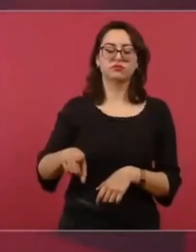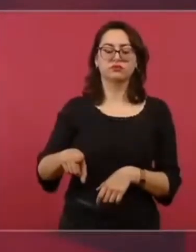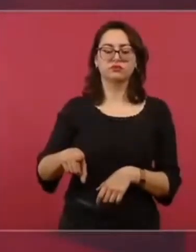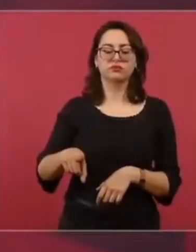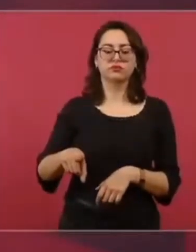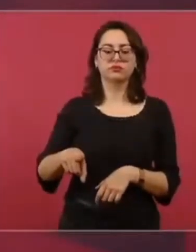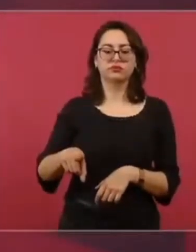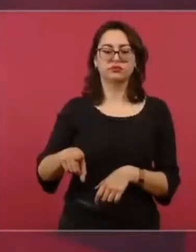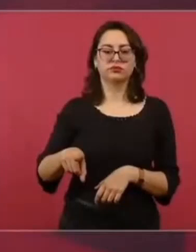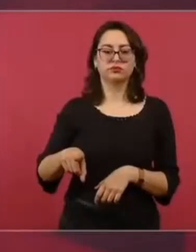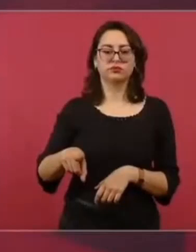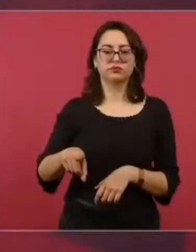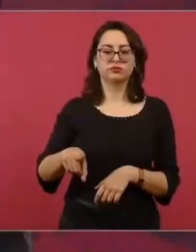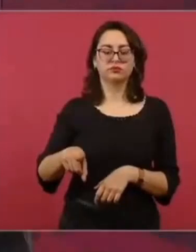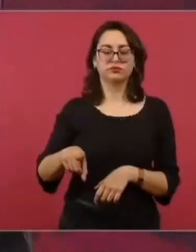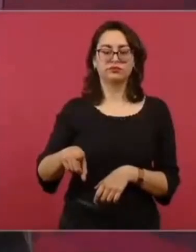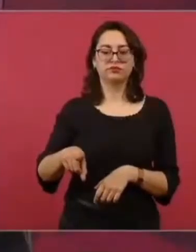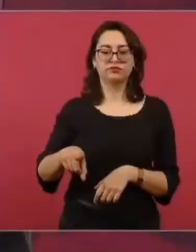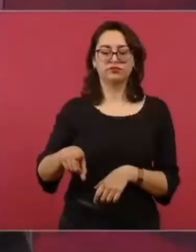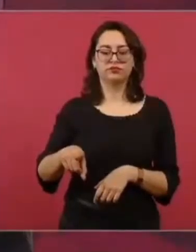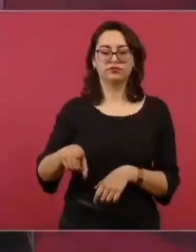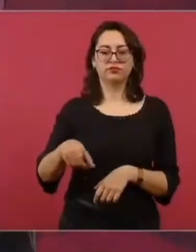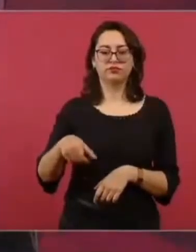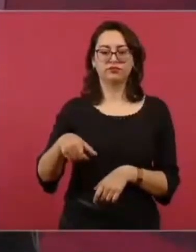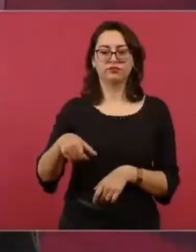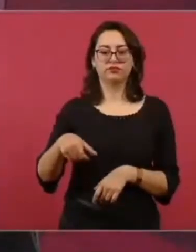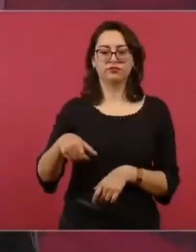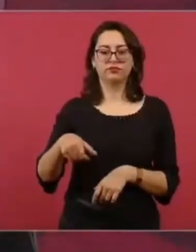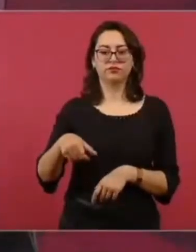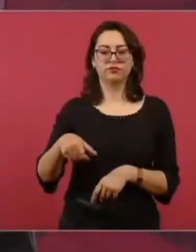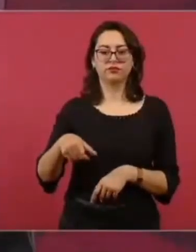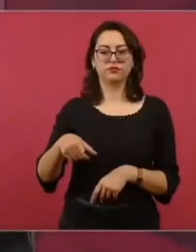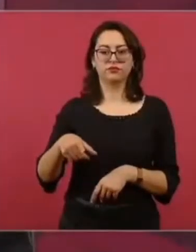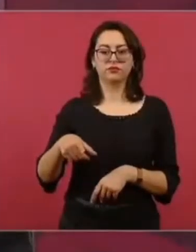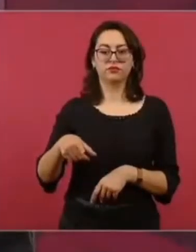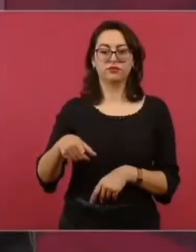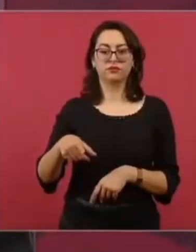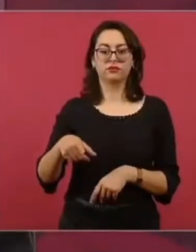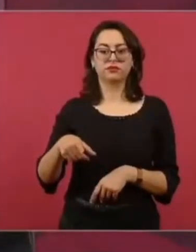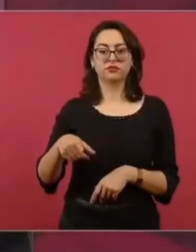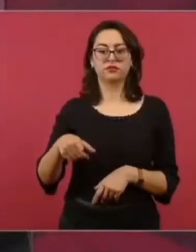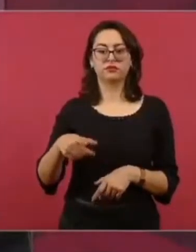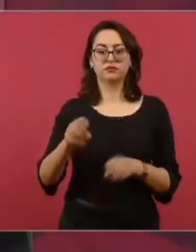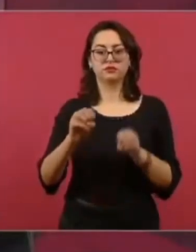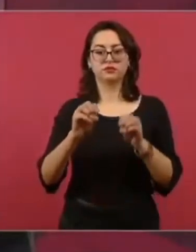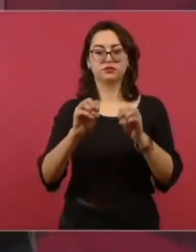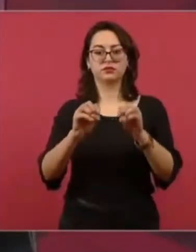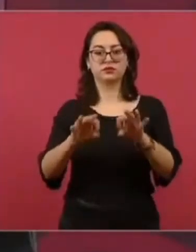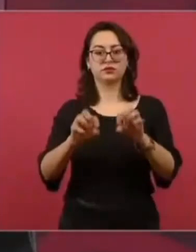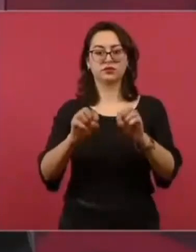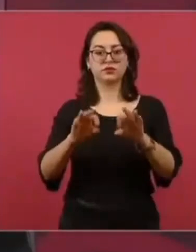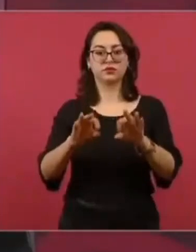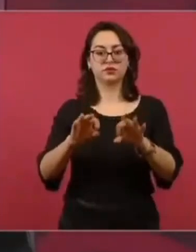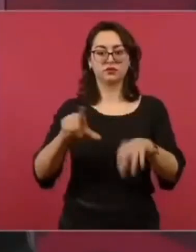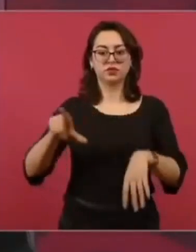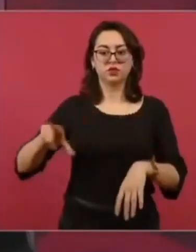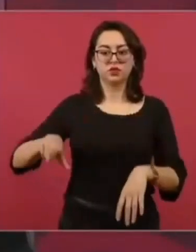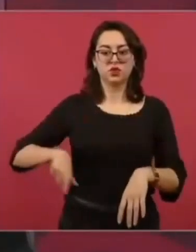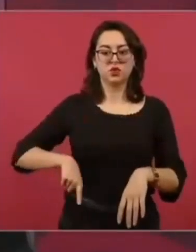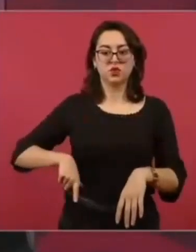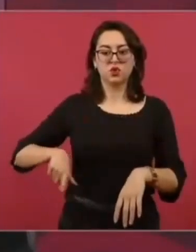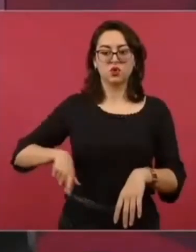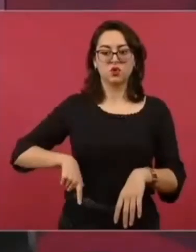catearan una oficina del gobierno del Estado.